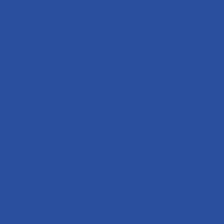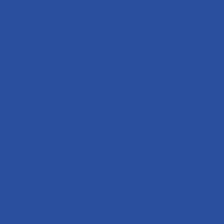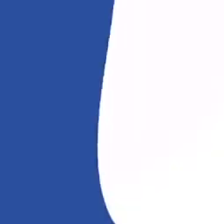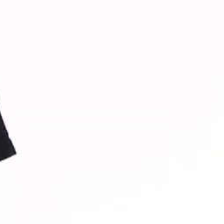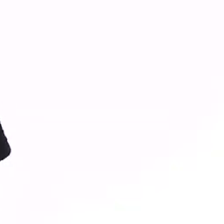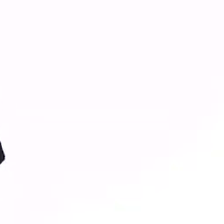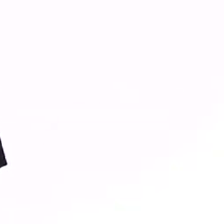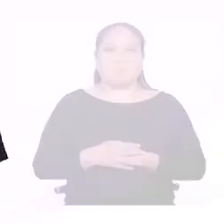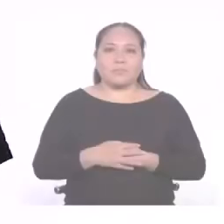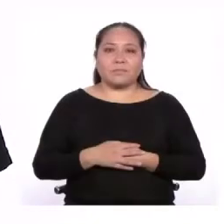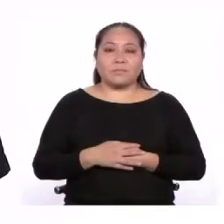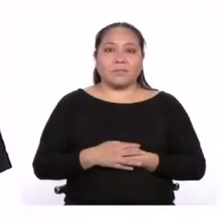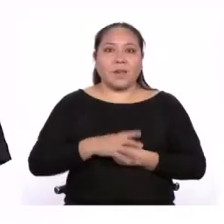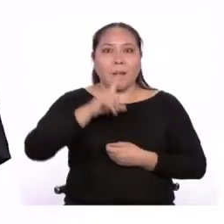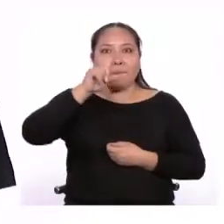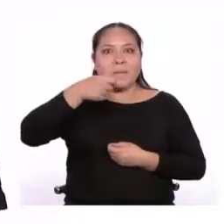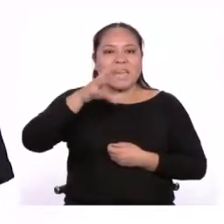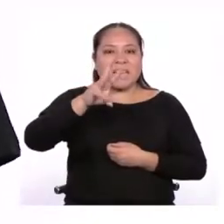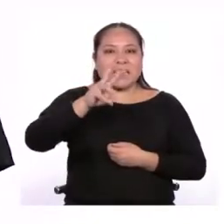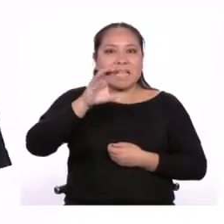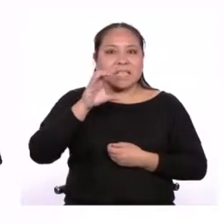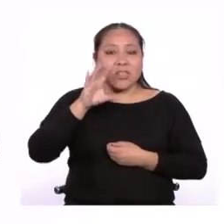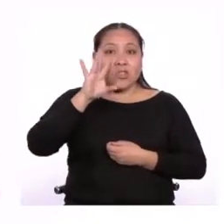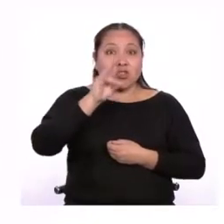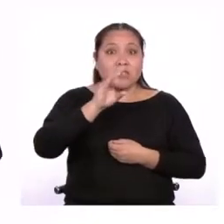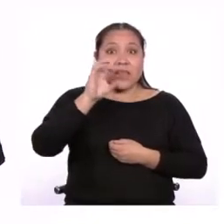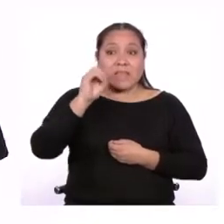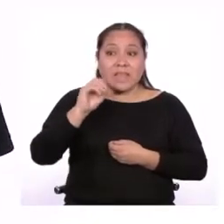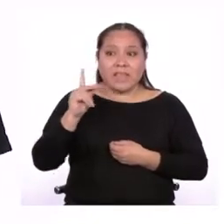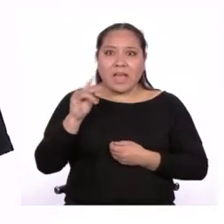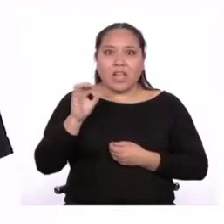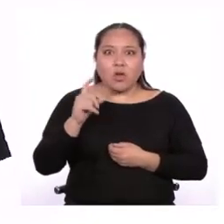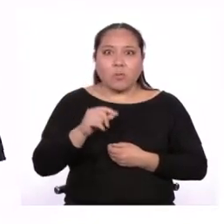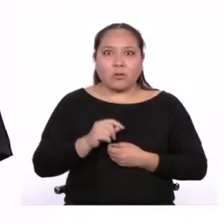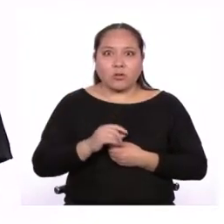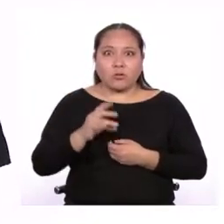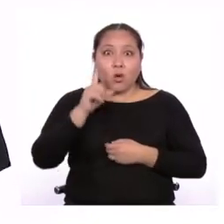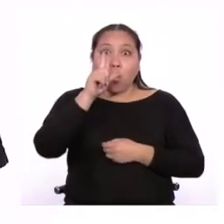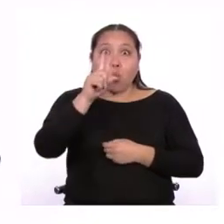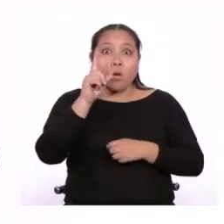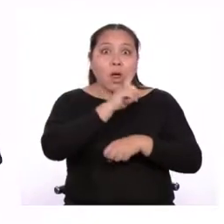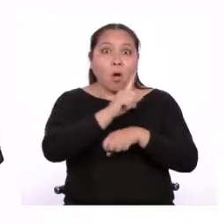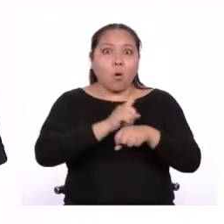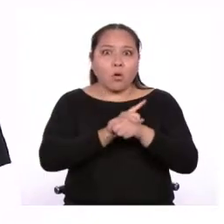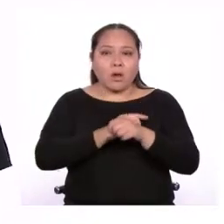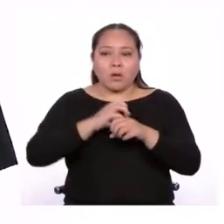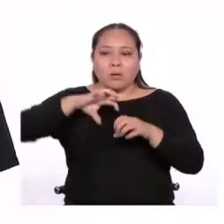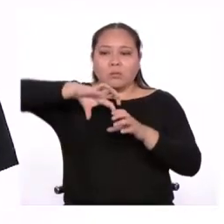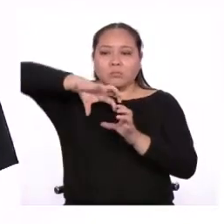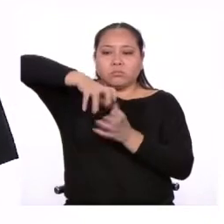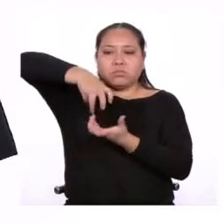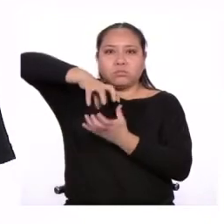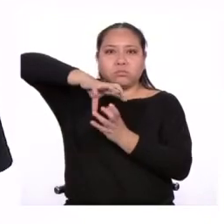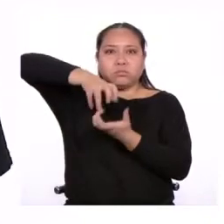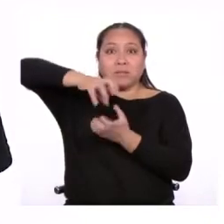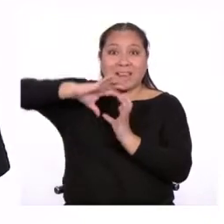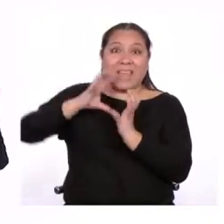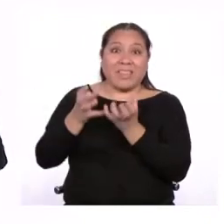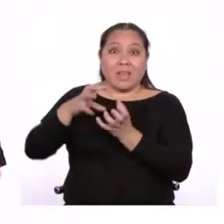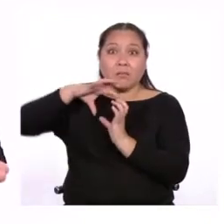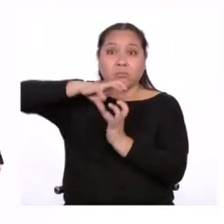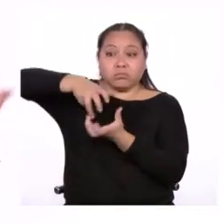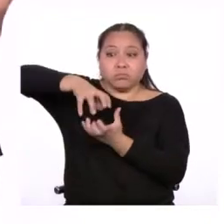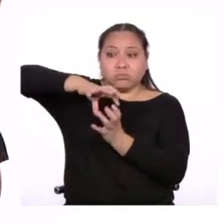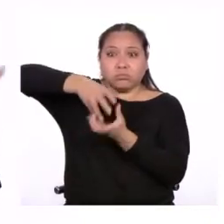1,670 kilómetros por hora es la velocidad con que la Tierra gira sobre su propio eje, 16